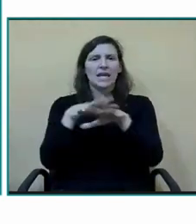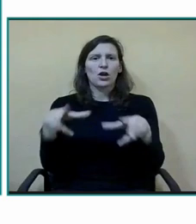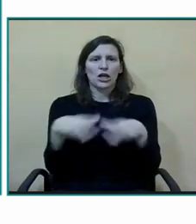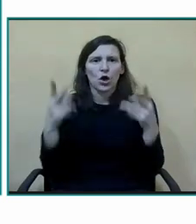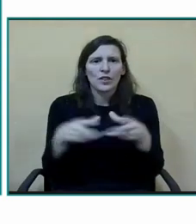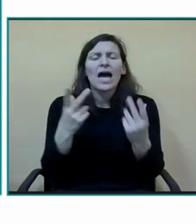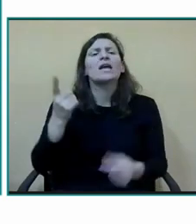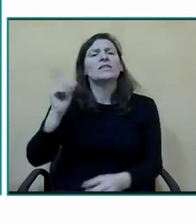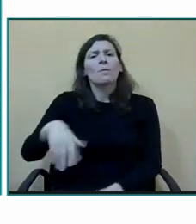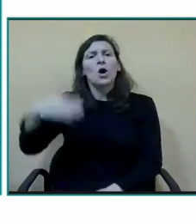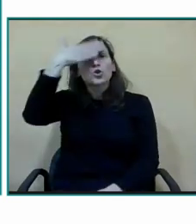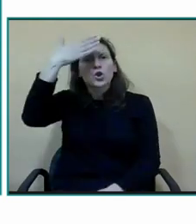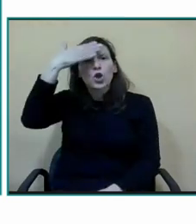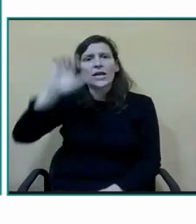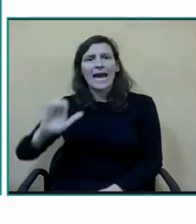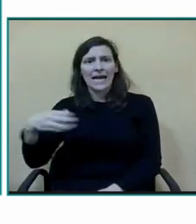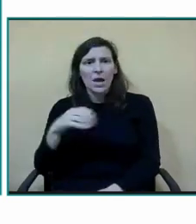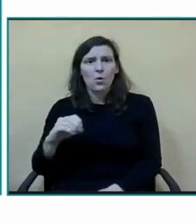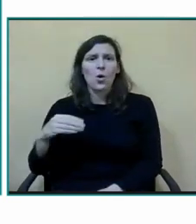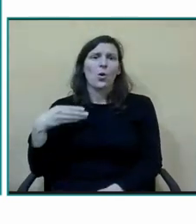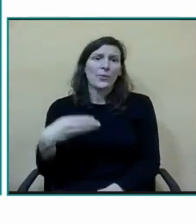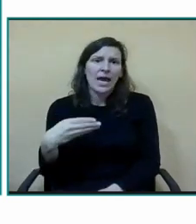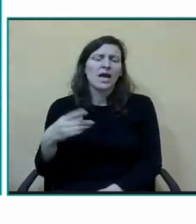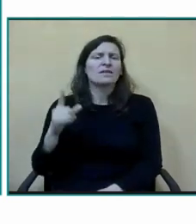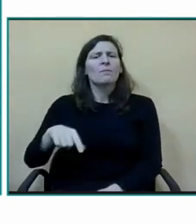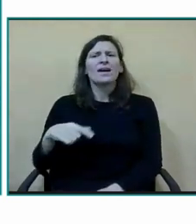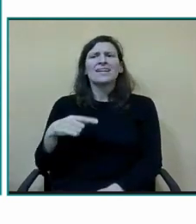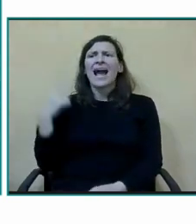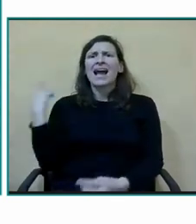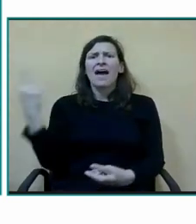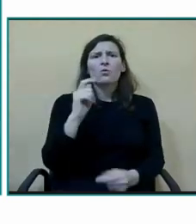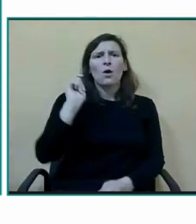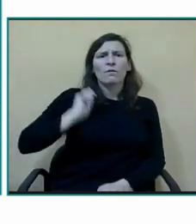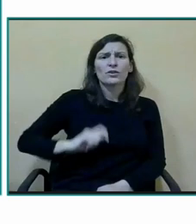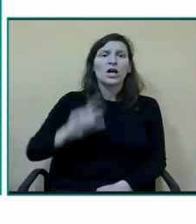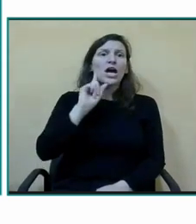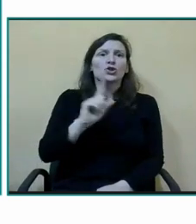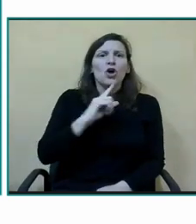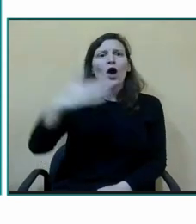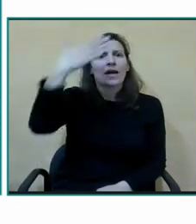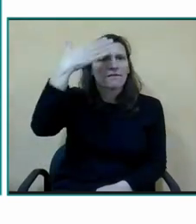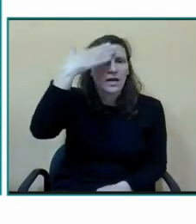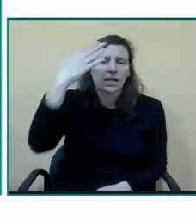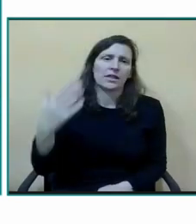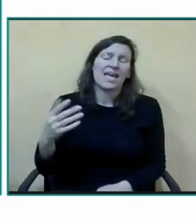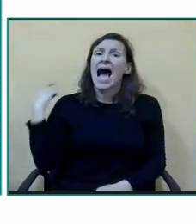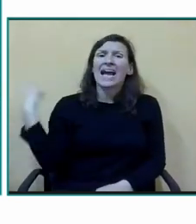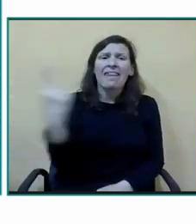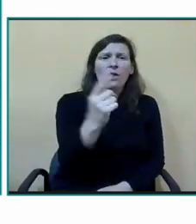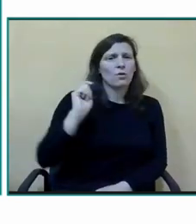pues todos ellos son referentes dentro del centro cada uno de los que forman parte de este colegio gracias gracias a todos